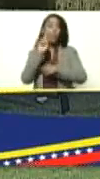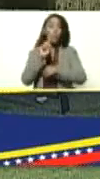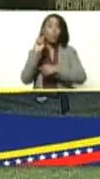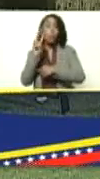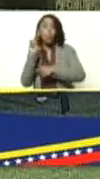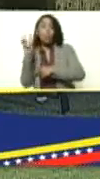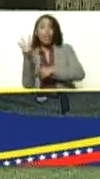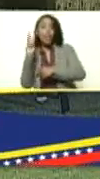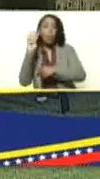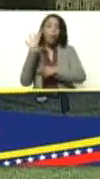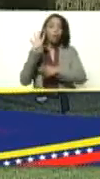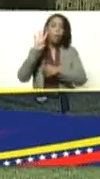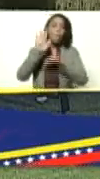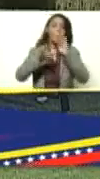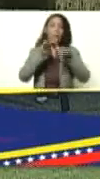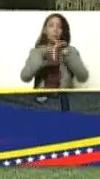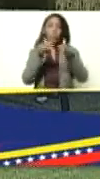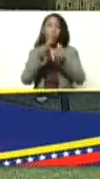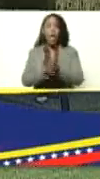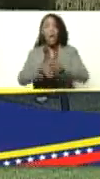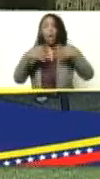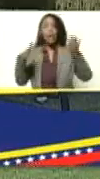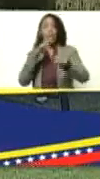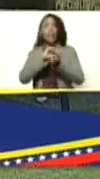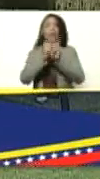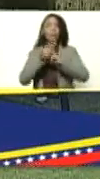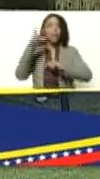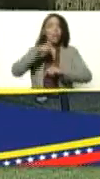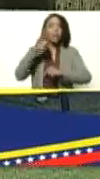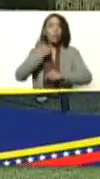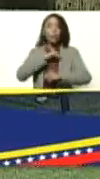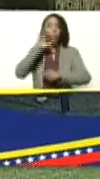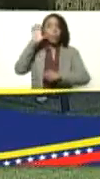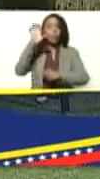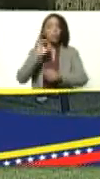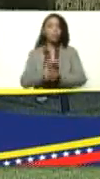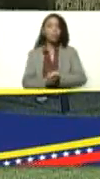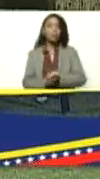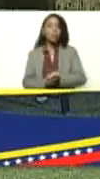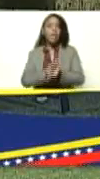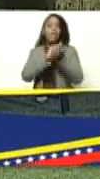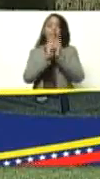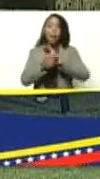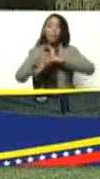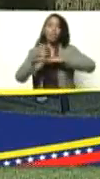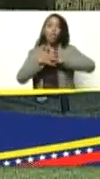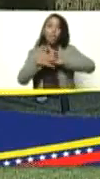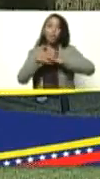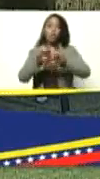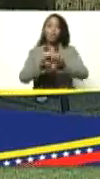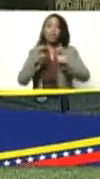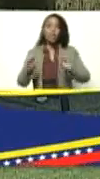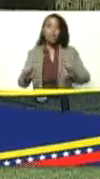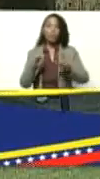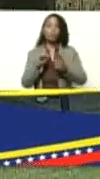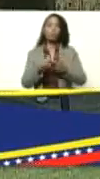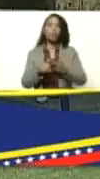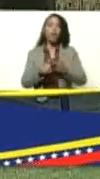tres pasos adelante en los grandes cambios que necesitan nuestros países cambios tecnológicos educativos